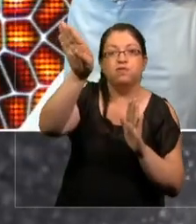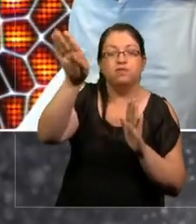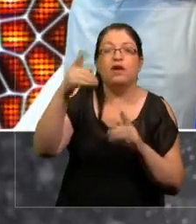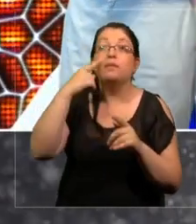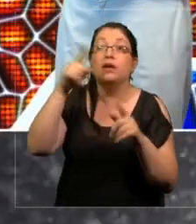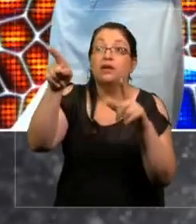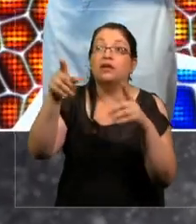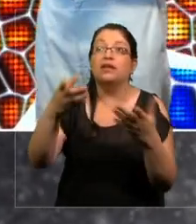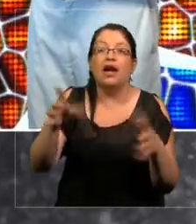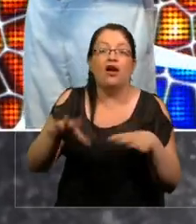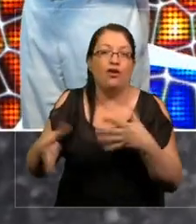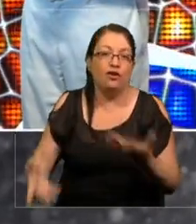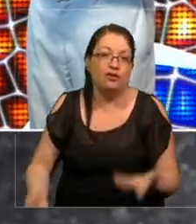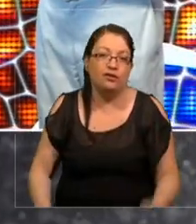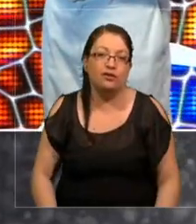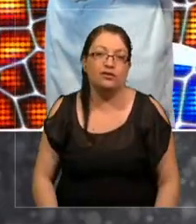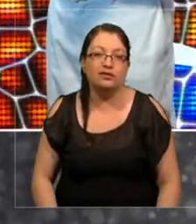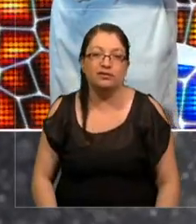Este tipo de cosas.